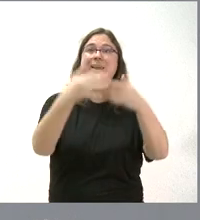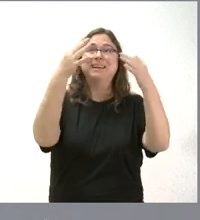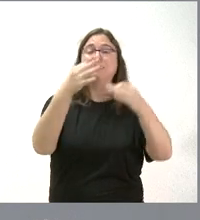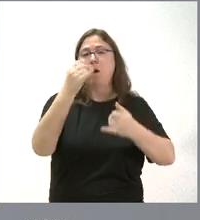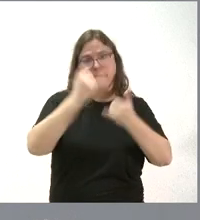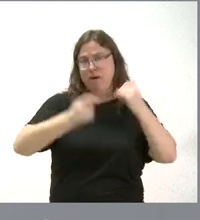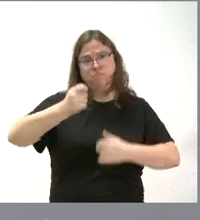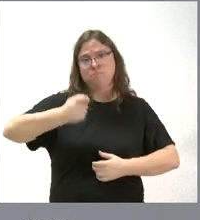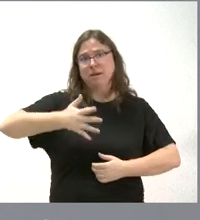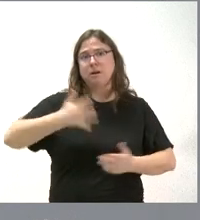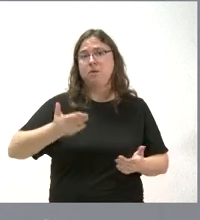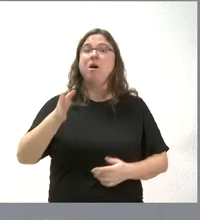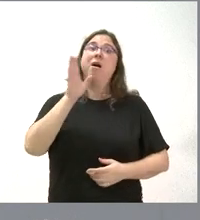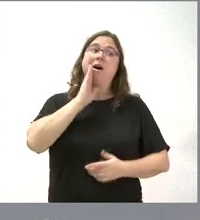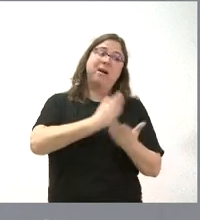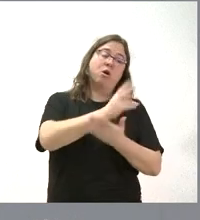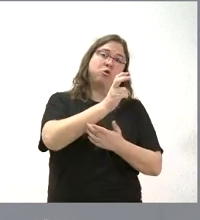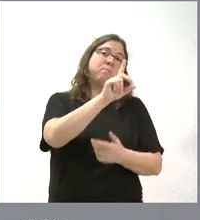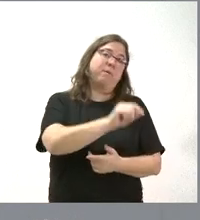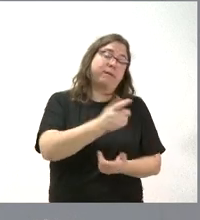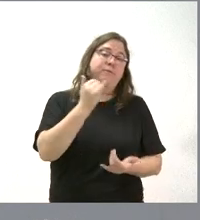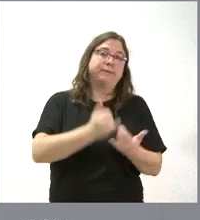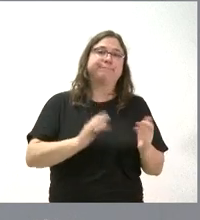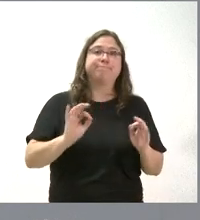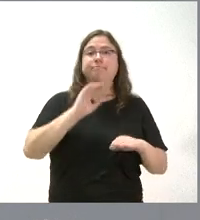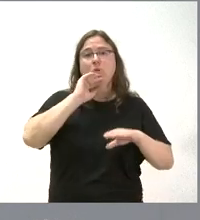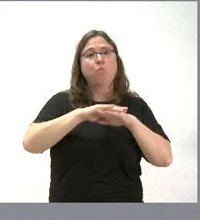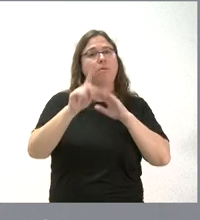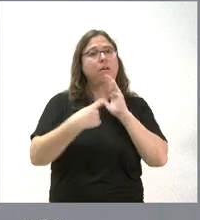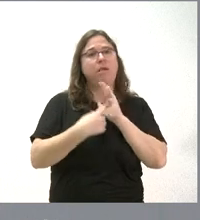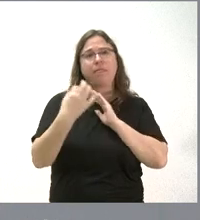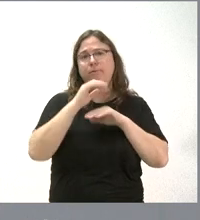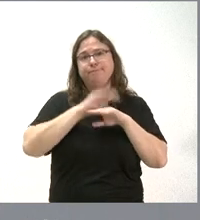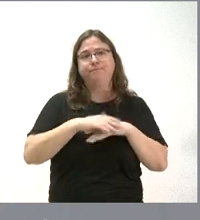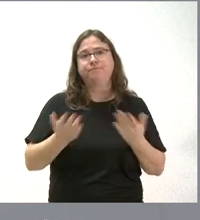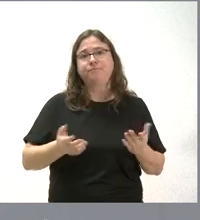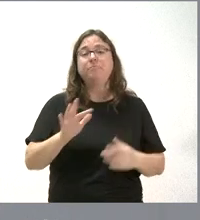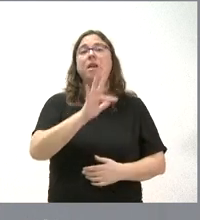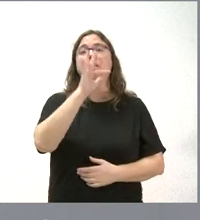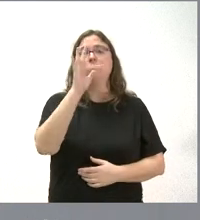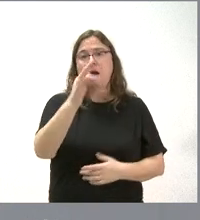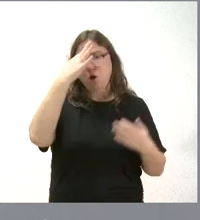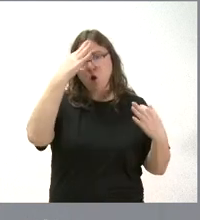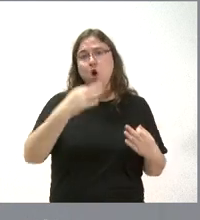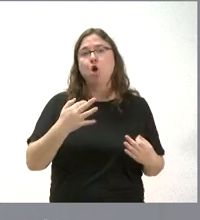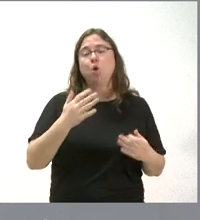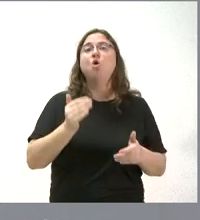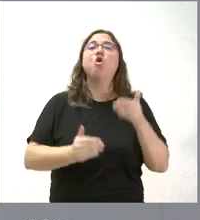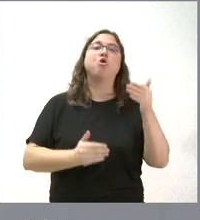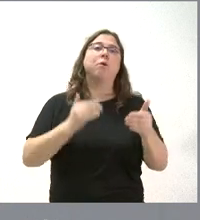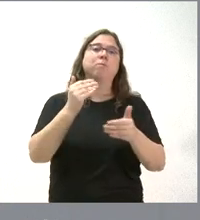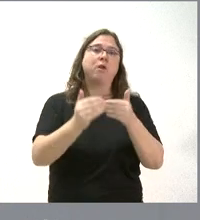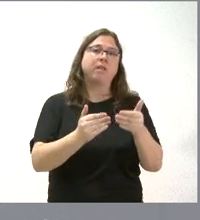caro al final de lo que hubiera sido por otra vía pero hay que cumplir una ley una ley de contratos y además lógicamente el procedimiento de